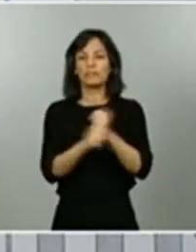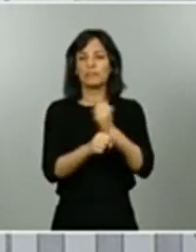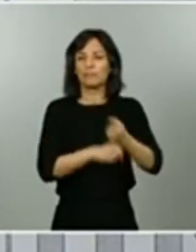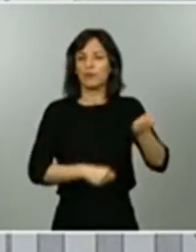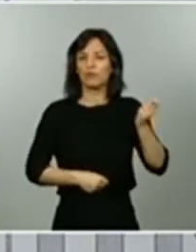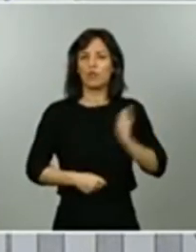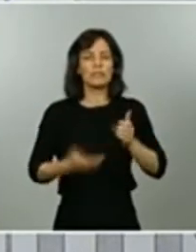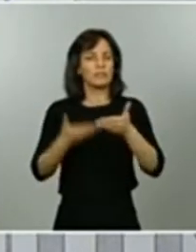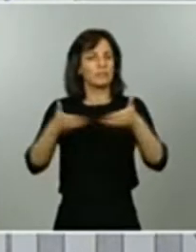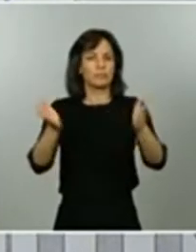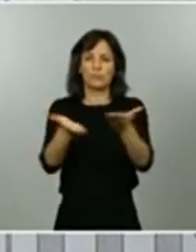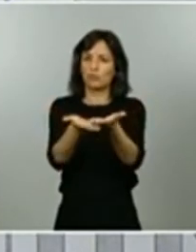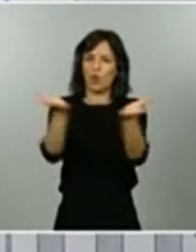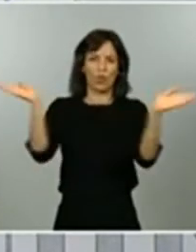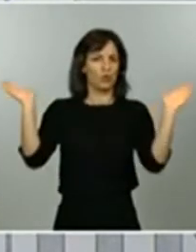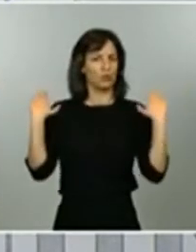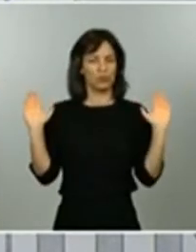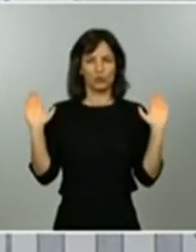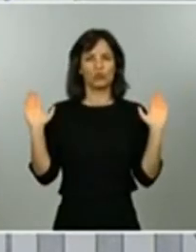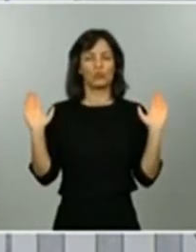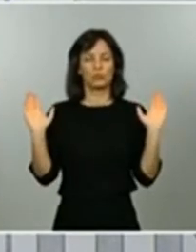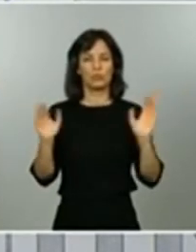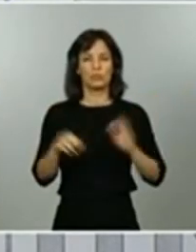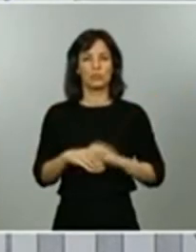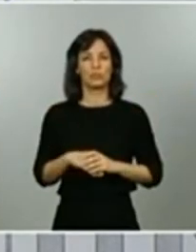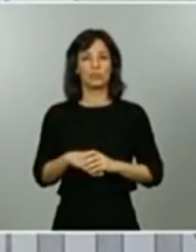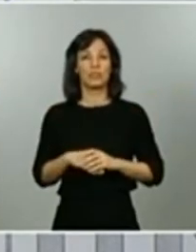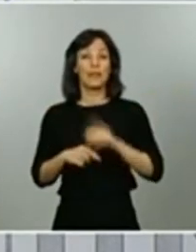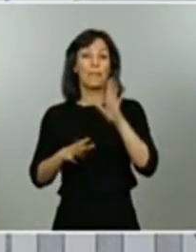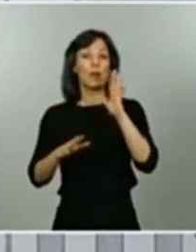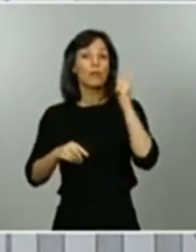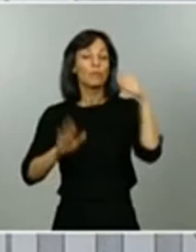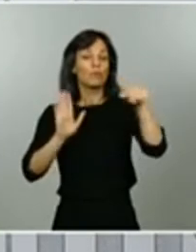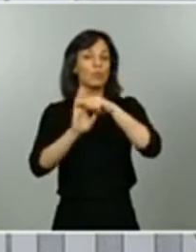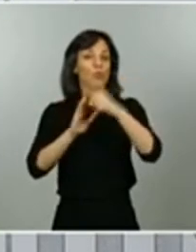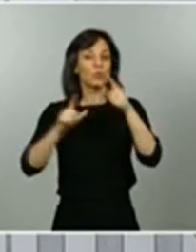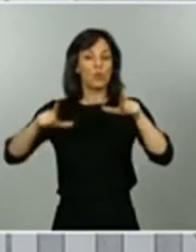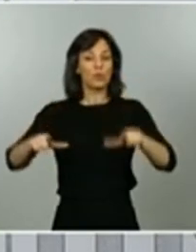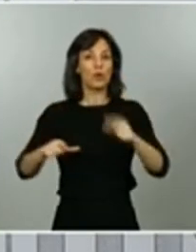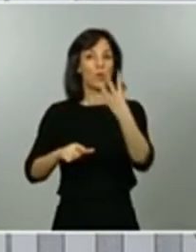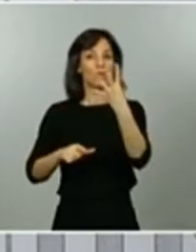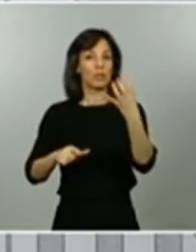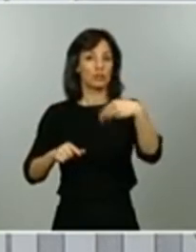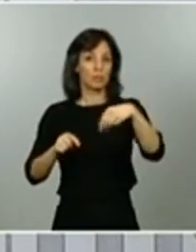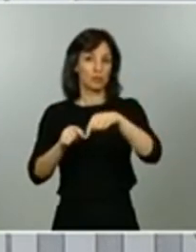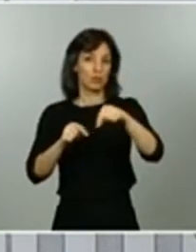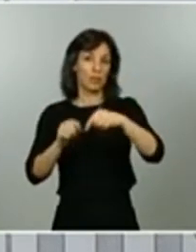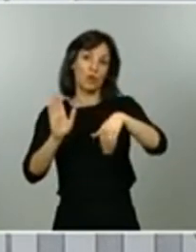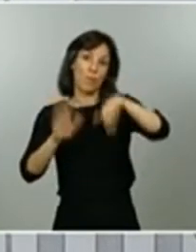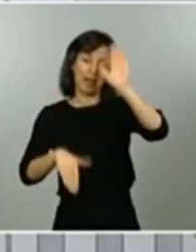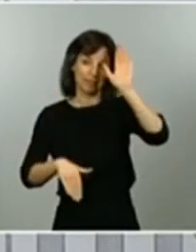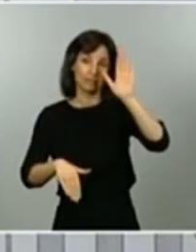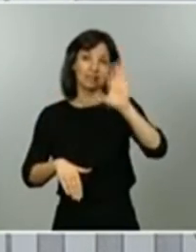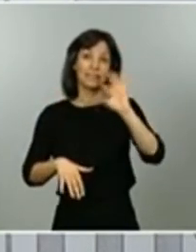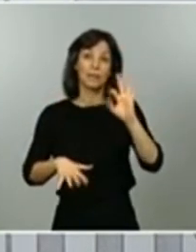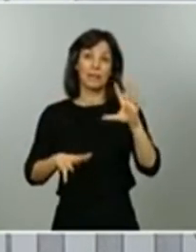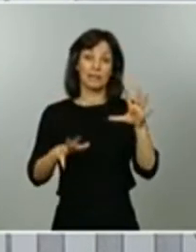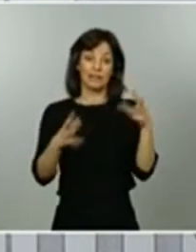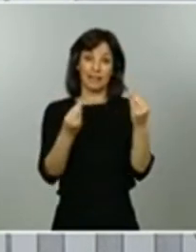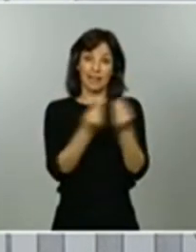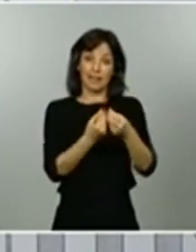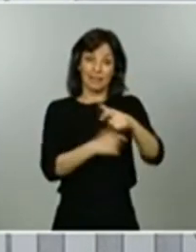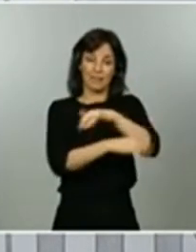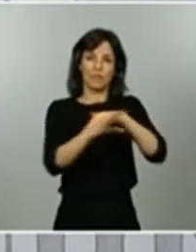igual o inferior a 400 metros cuadrados y con una limitación de aforo del 30%. Se tendrá que habilitar un